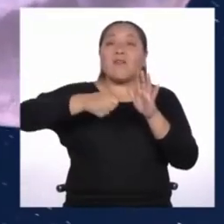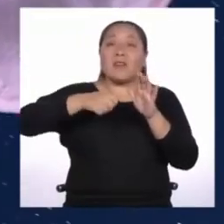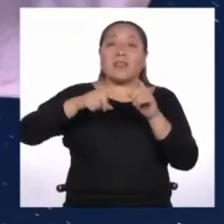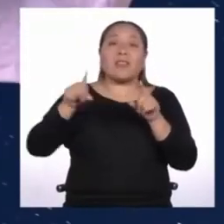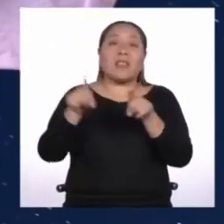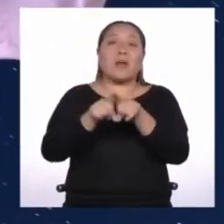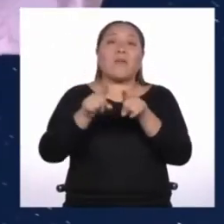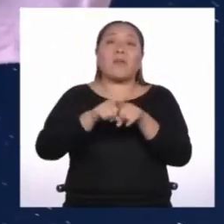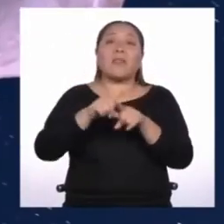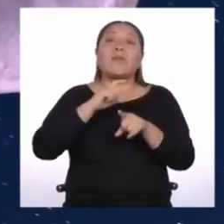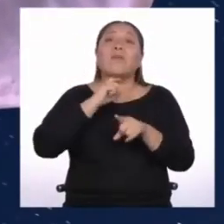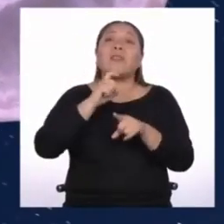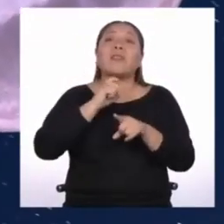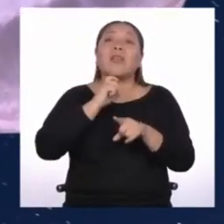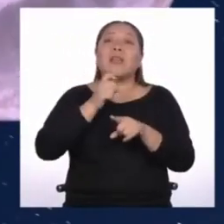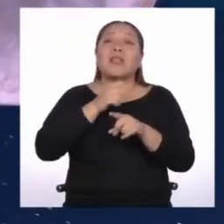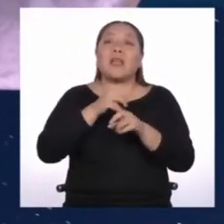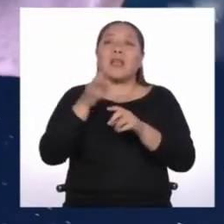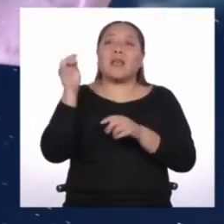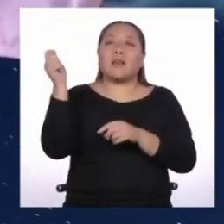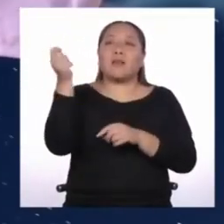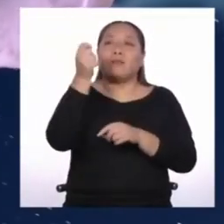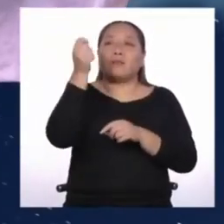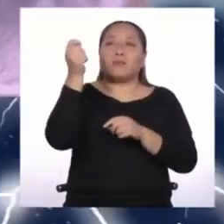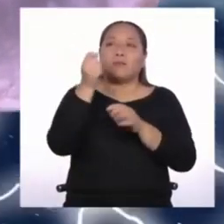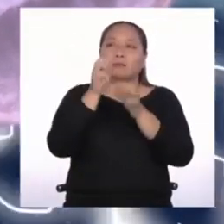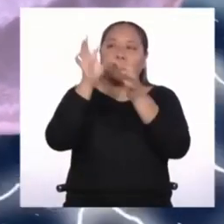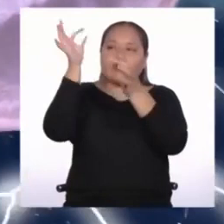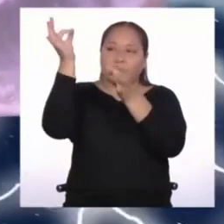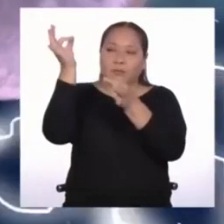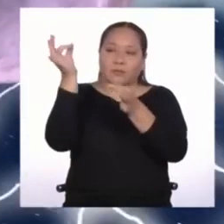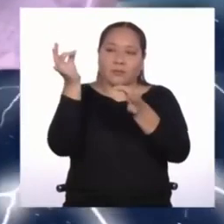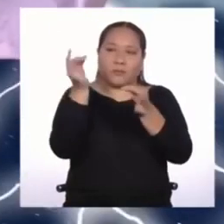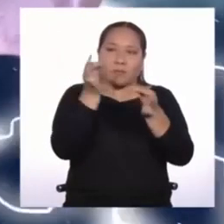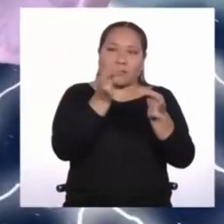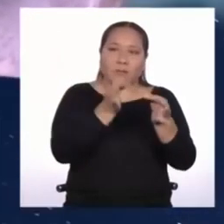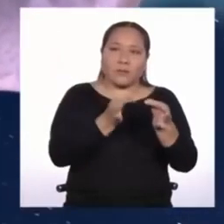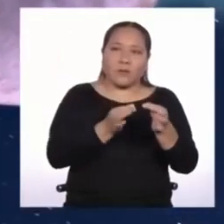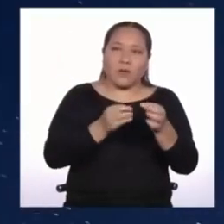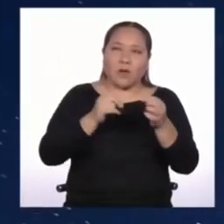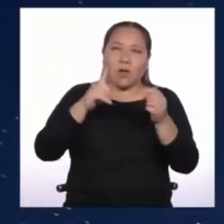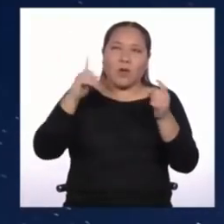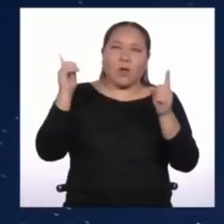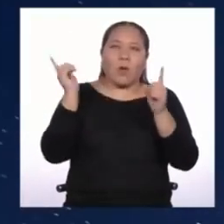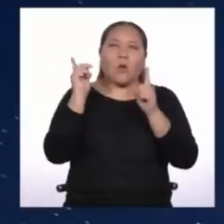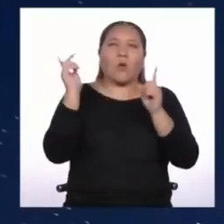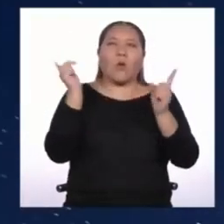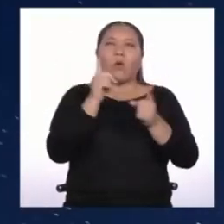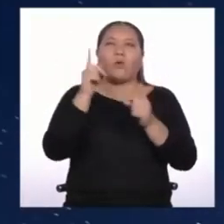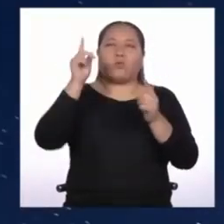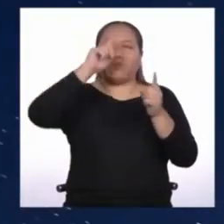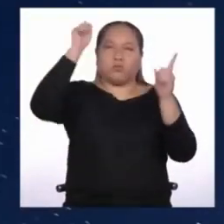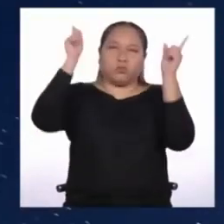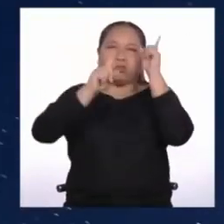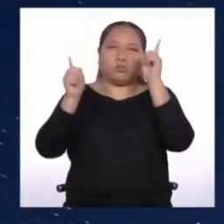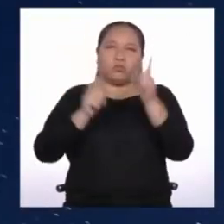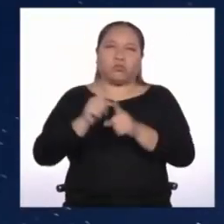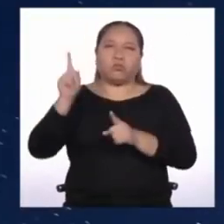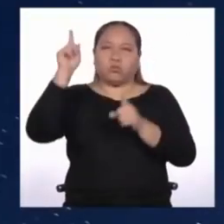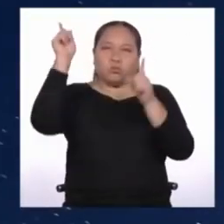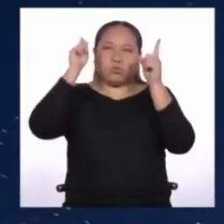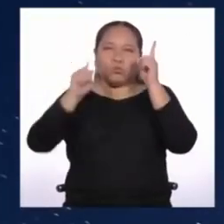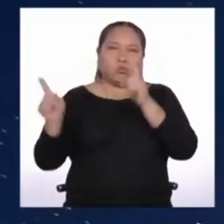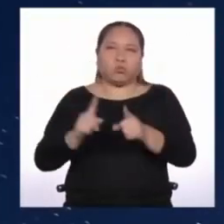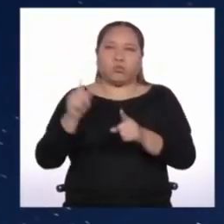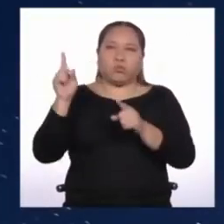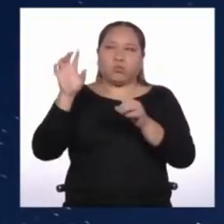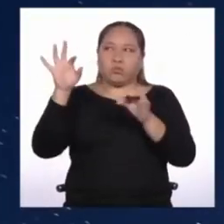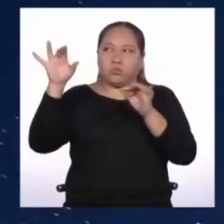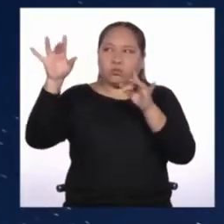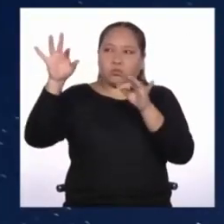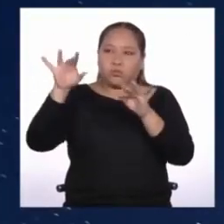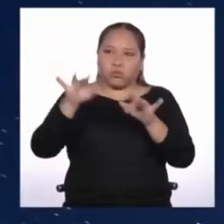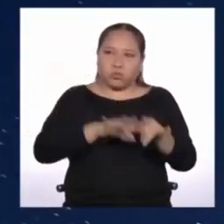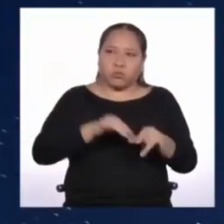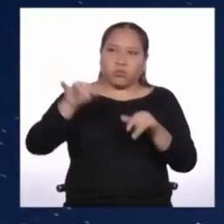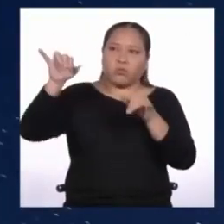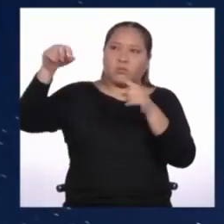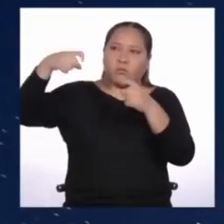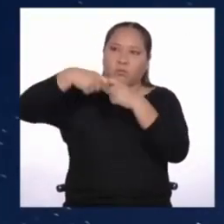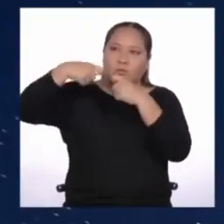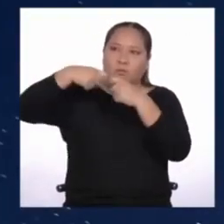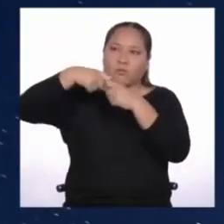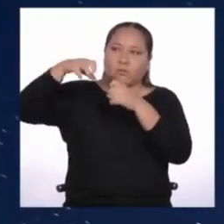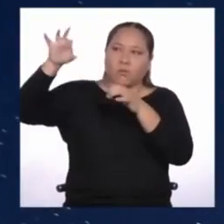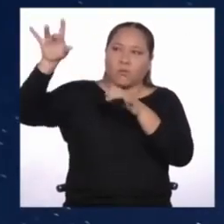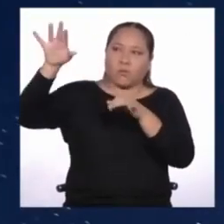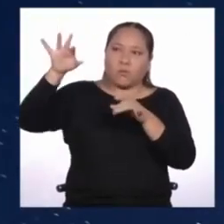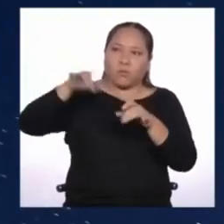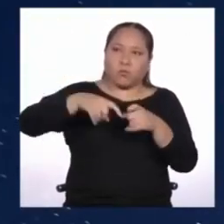Él mismo sostuvo la cometa con un segundo hilo de seda. Cuando se concentraron las nubes de tormenta y el hilo empezó a dar muestras de carga eléctrica